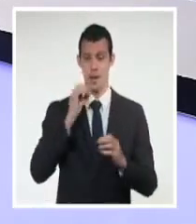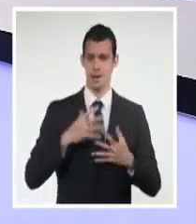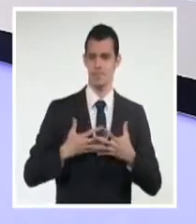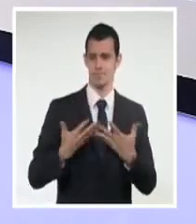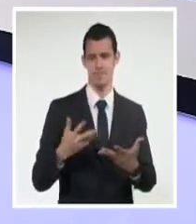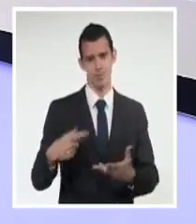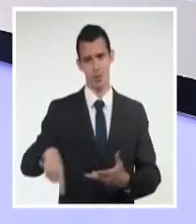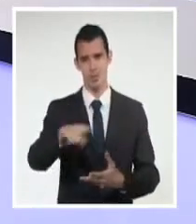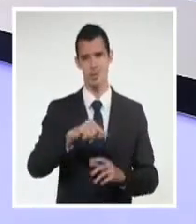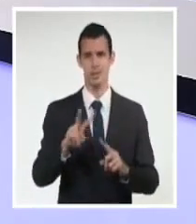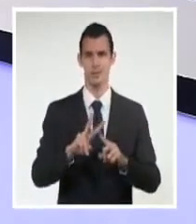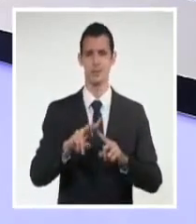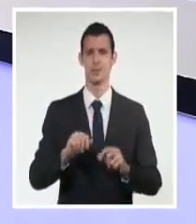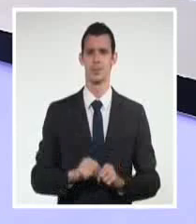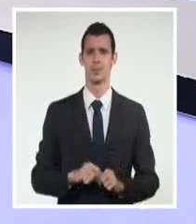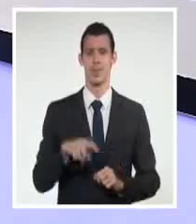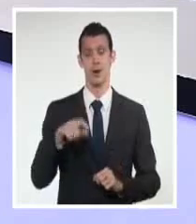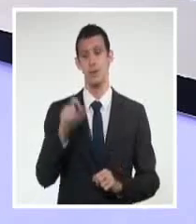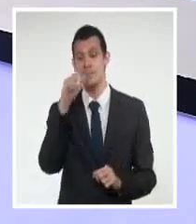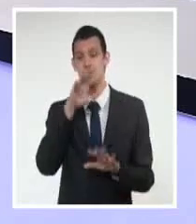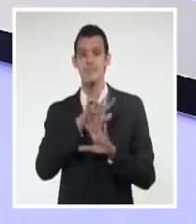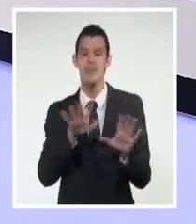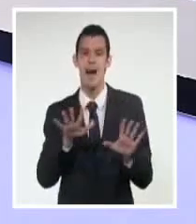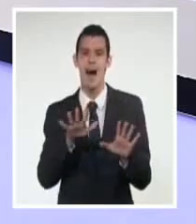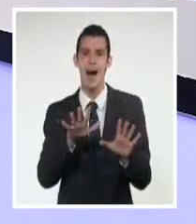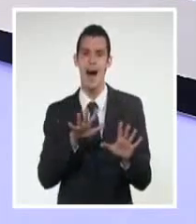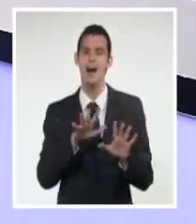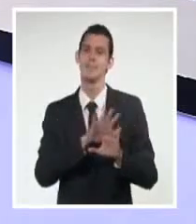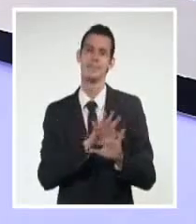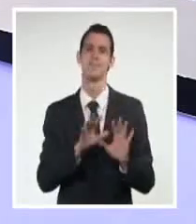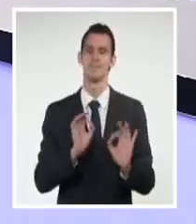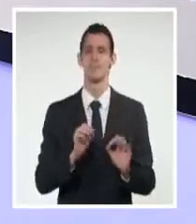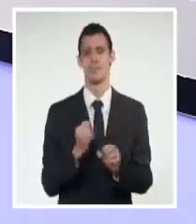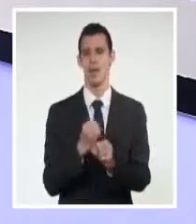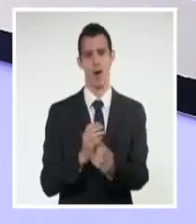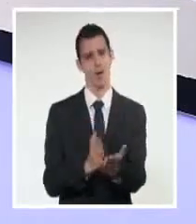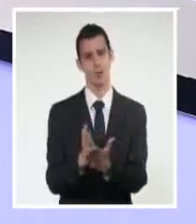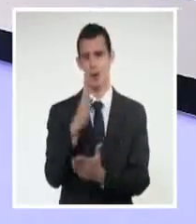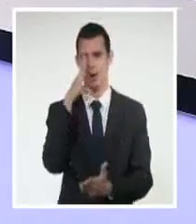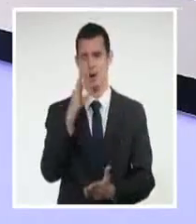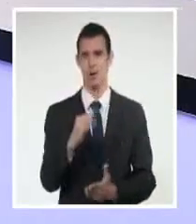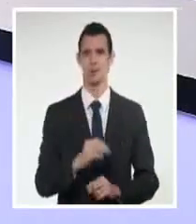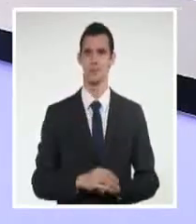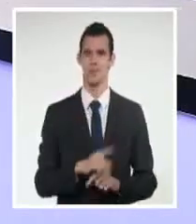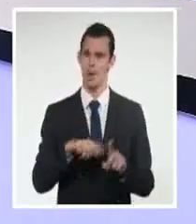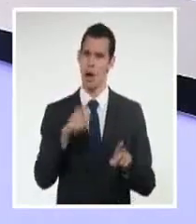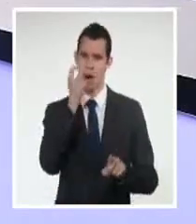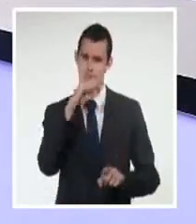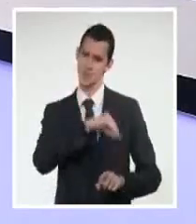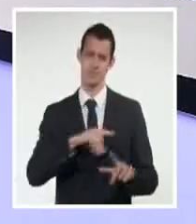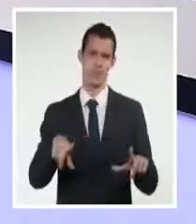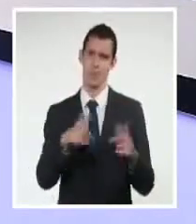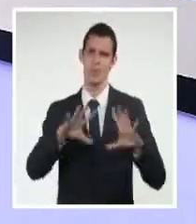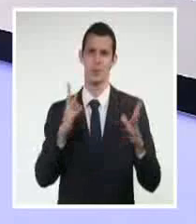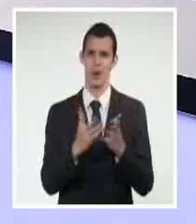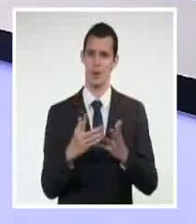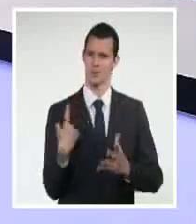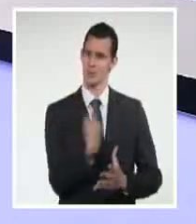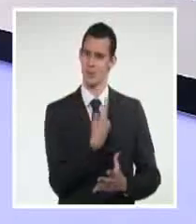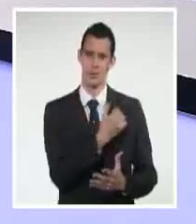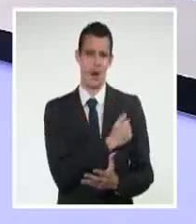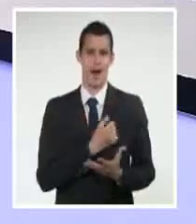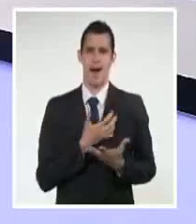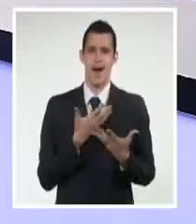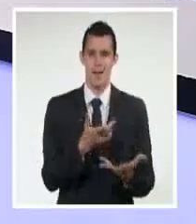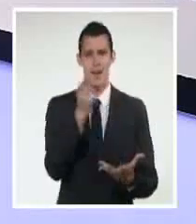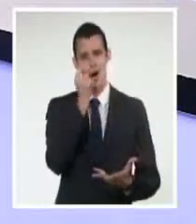despedimos de nuestro noticiero con la tarea más que cumplida y el cariño de todos sus compañeros, sobre todo los